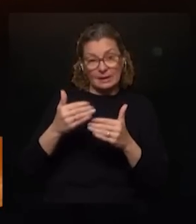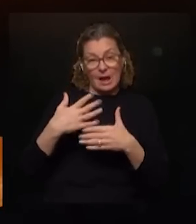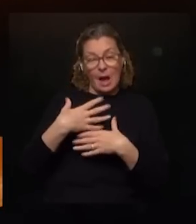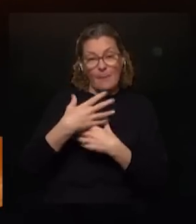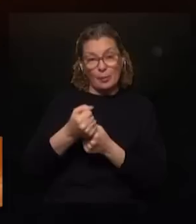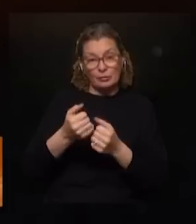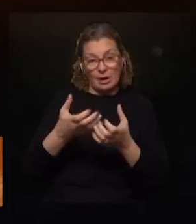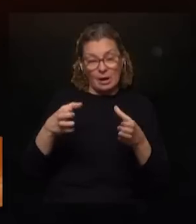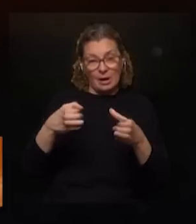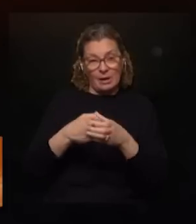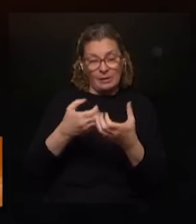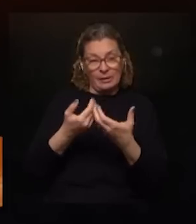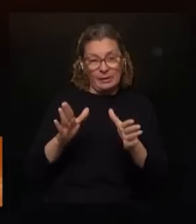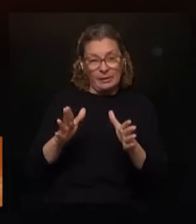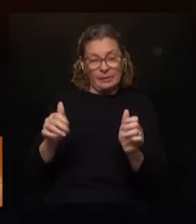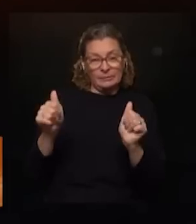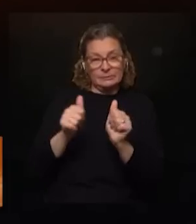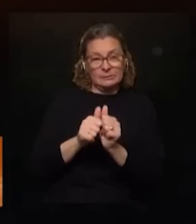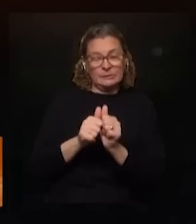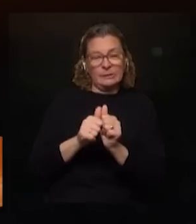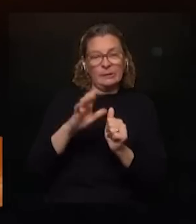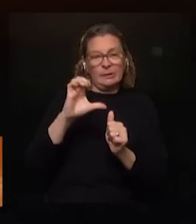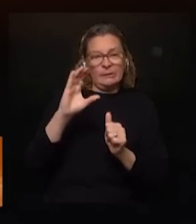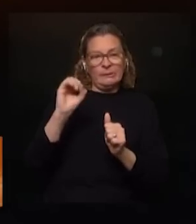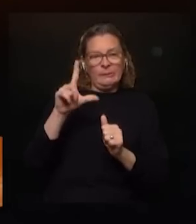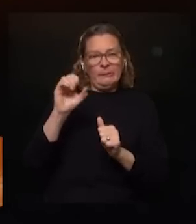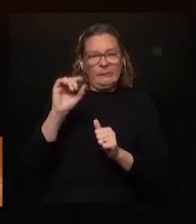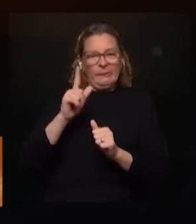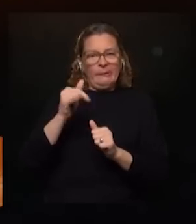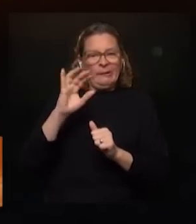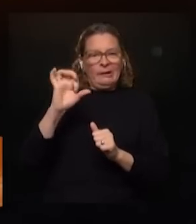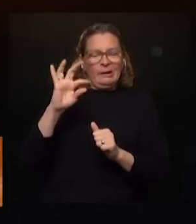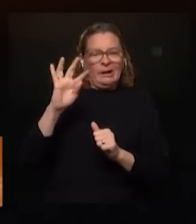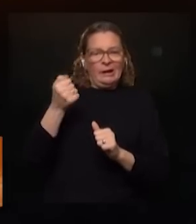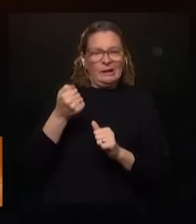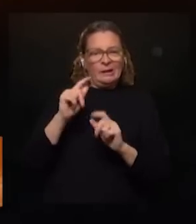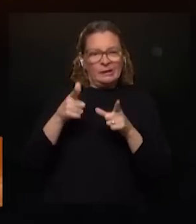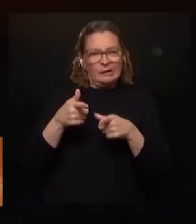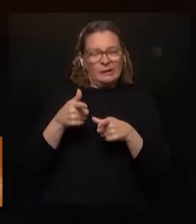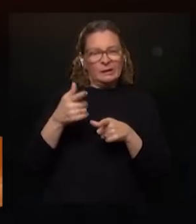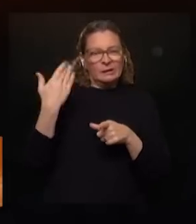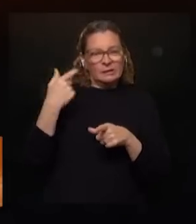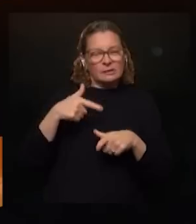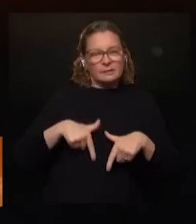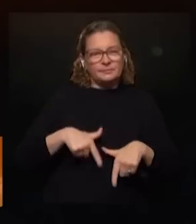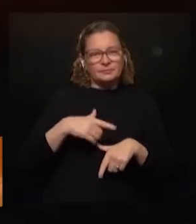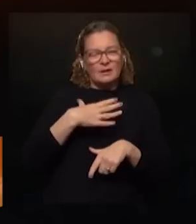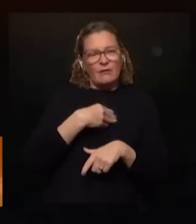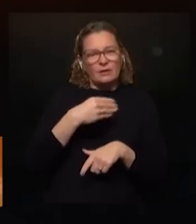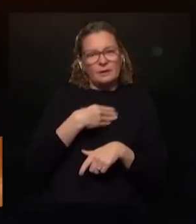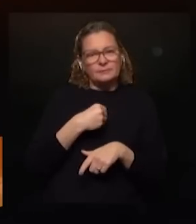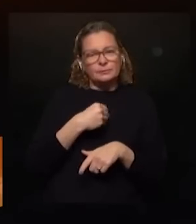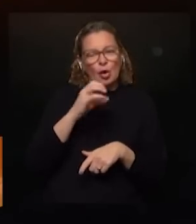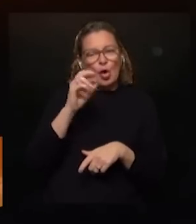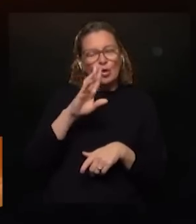Cabildo Abierto que adhirió el Partido Ecologista Radical y Transigente también el ex intendente Rocha Blanco Ireneurio